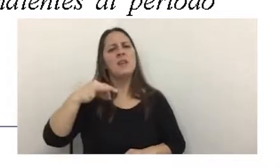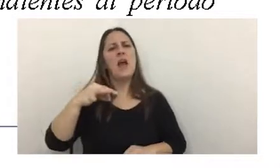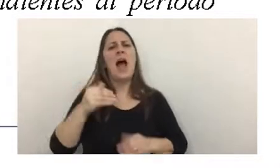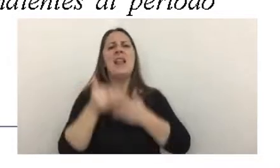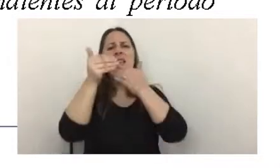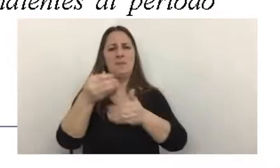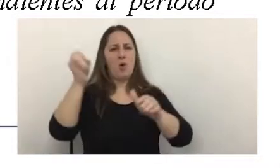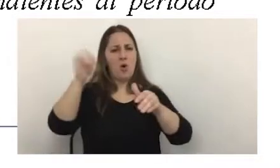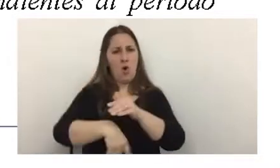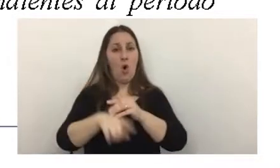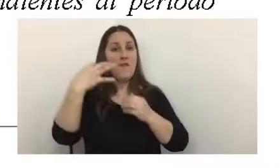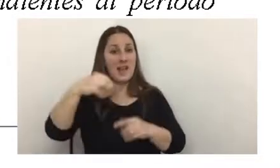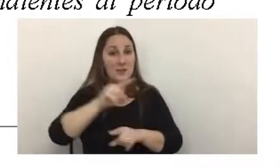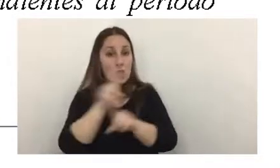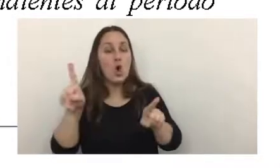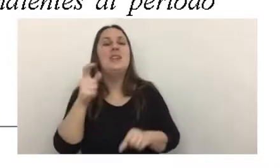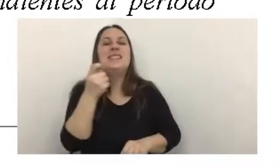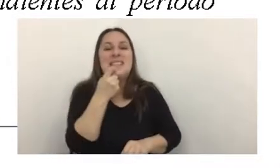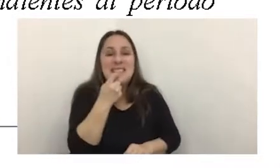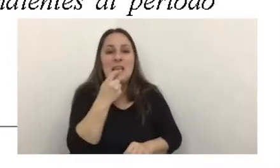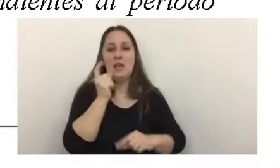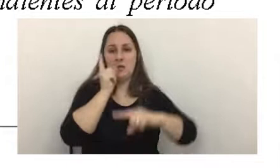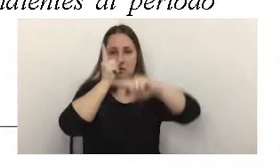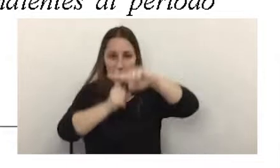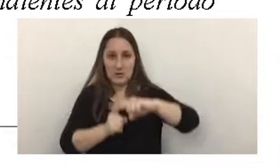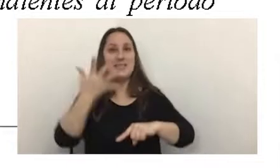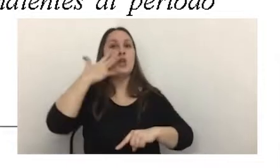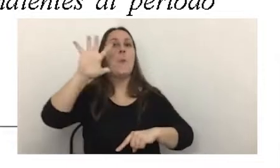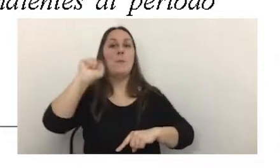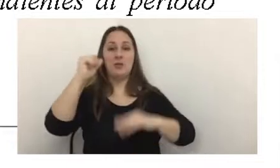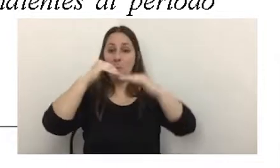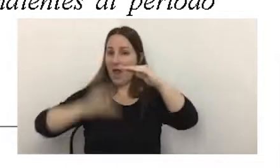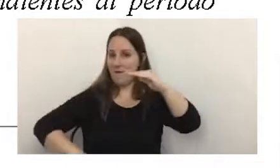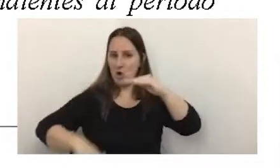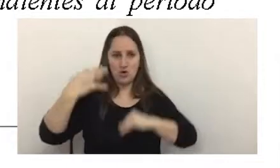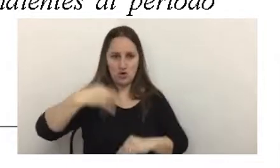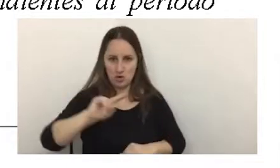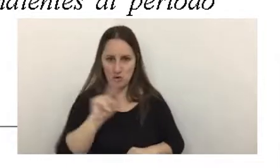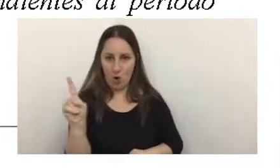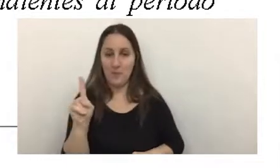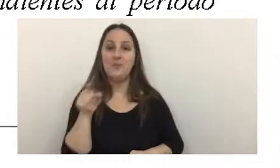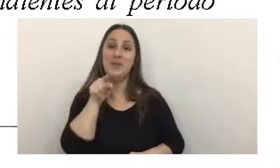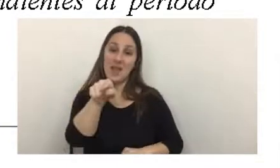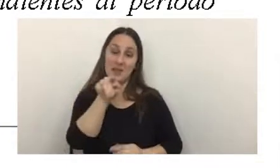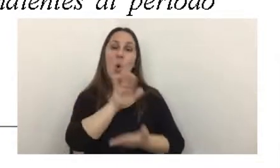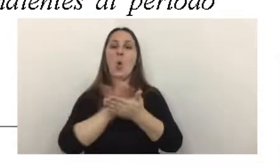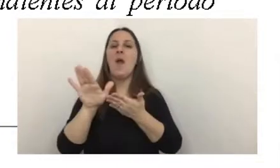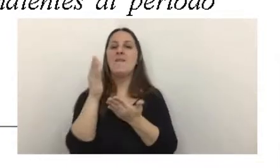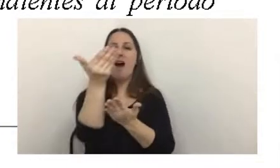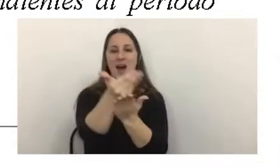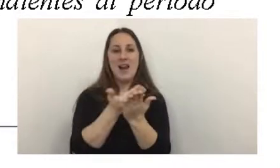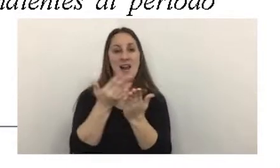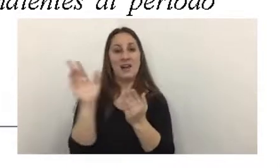anticipo si este está por debajo de la suma de 5.000 pesos. Esta nueva resolución